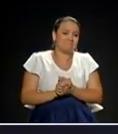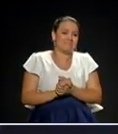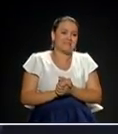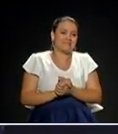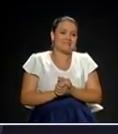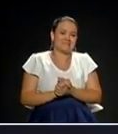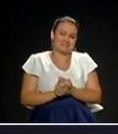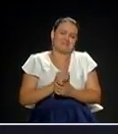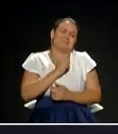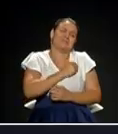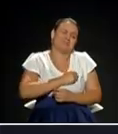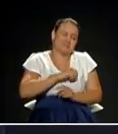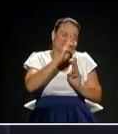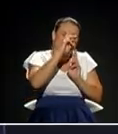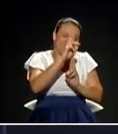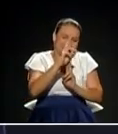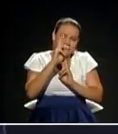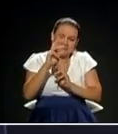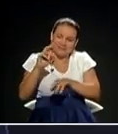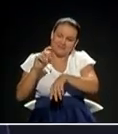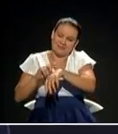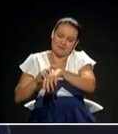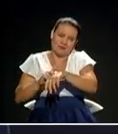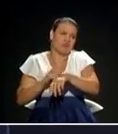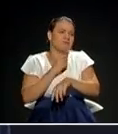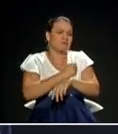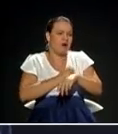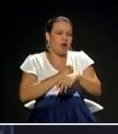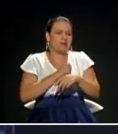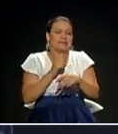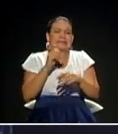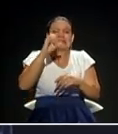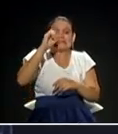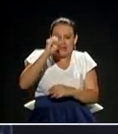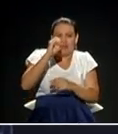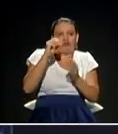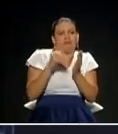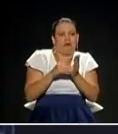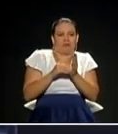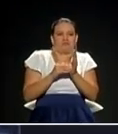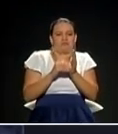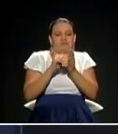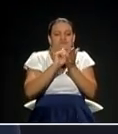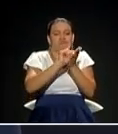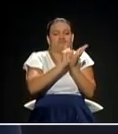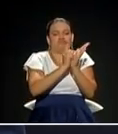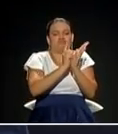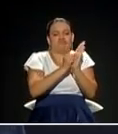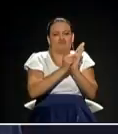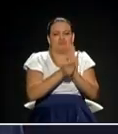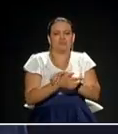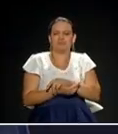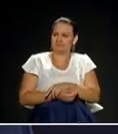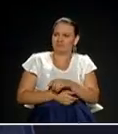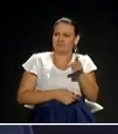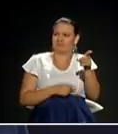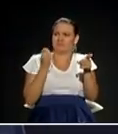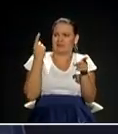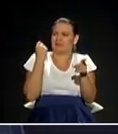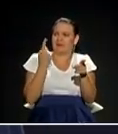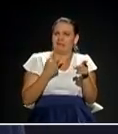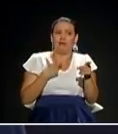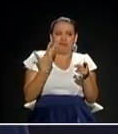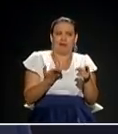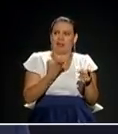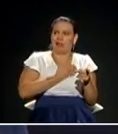respetemos los tiempos de los candidatos. Incluso podríamos poner el reloj en cero nuevamente para que usted... Yo no entiendo este hombre cómo quiere ser alcalde. Si cada quien uno está